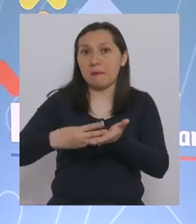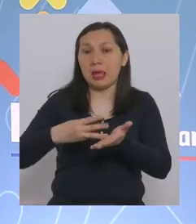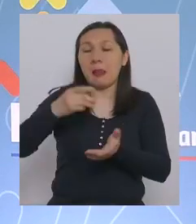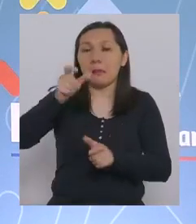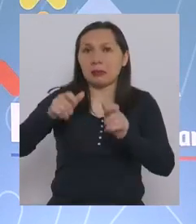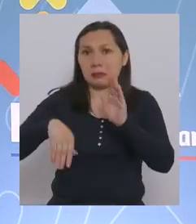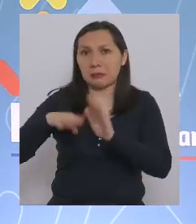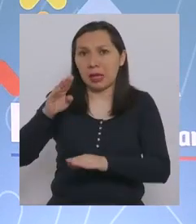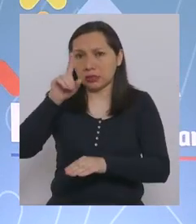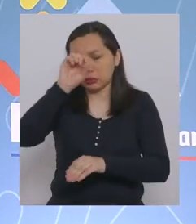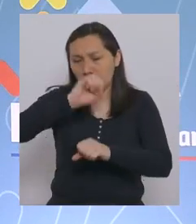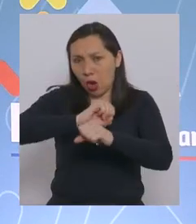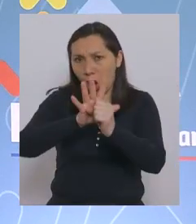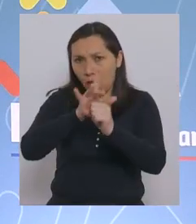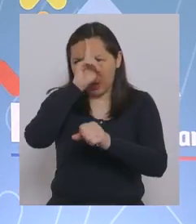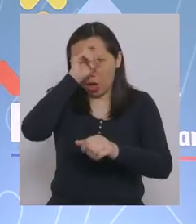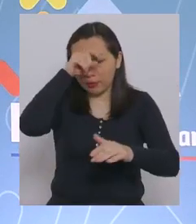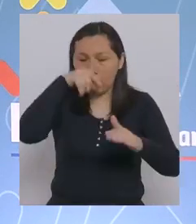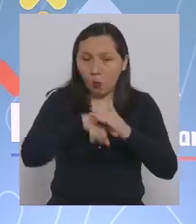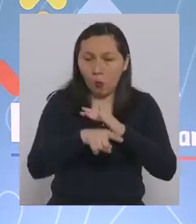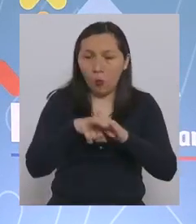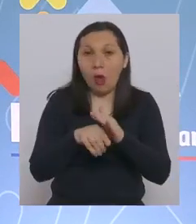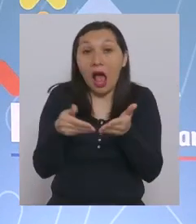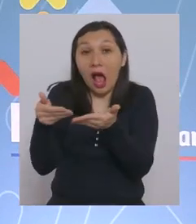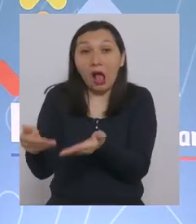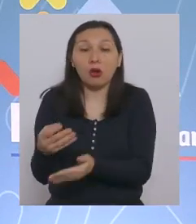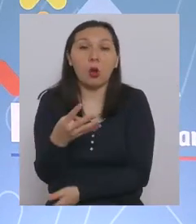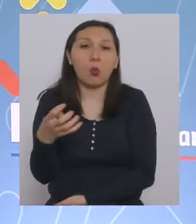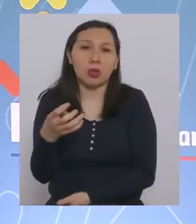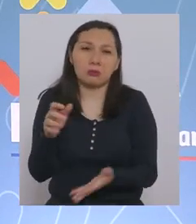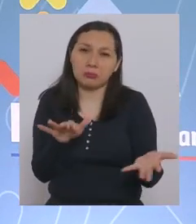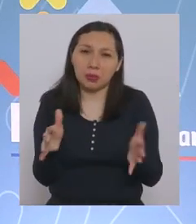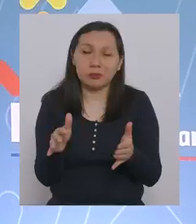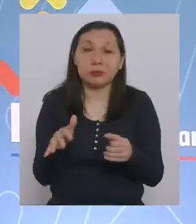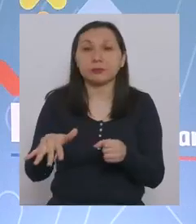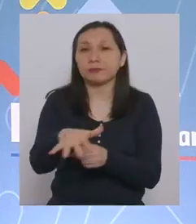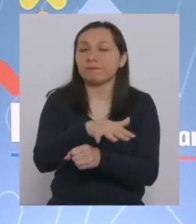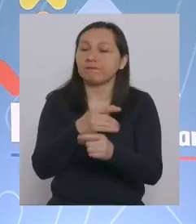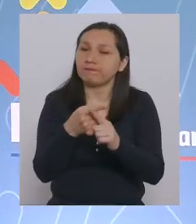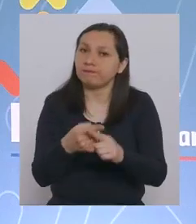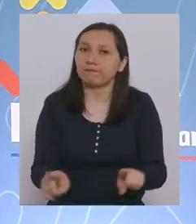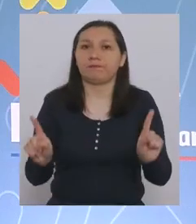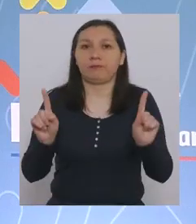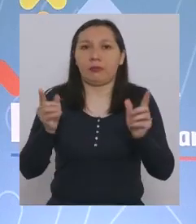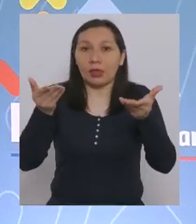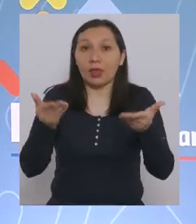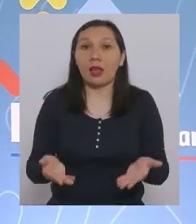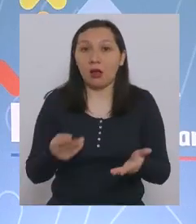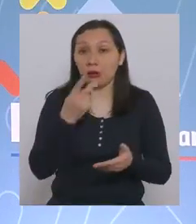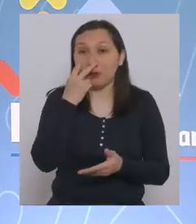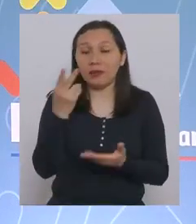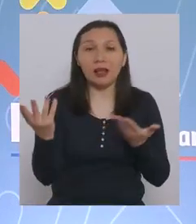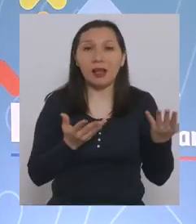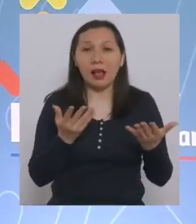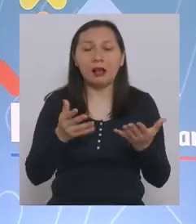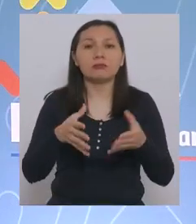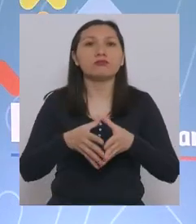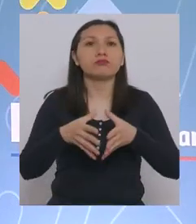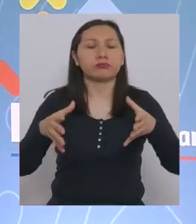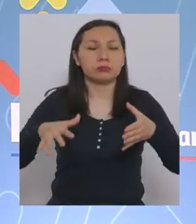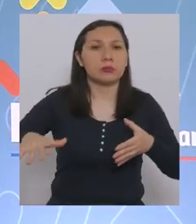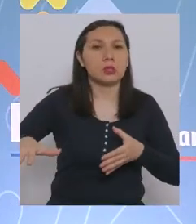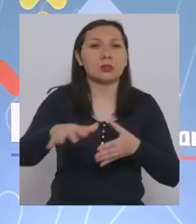hospitalizados COVID. Hoy día eso es alrededor de 400. La situación es muy distinta. Hoy día vemos que tenemos una gran